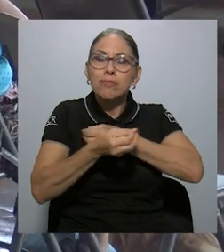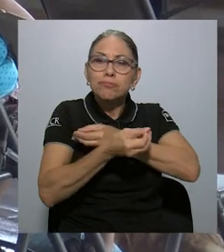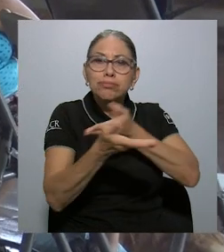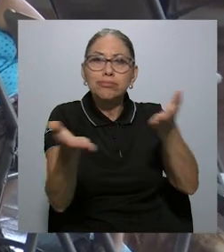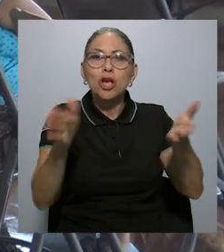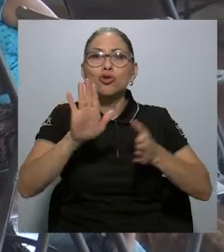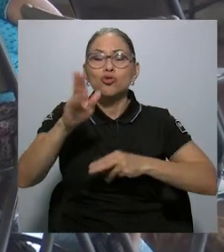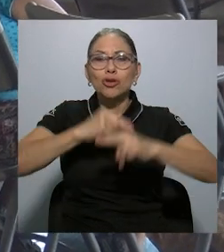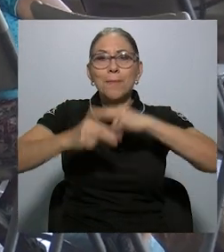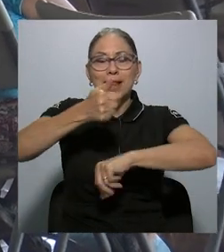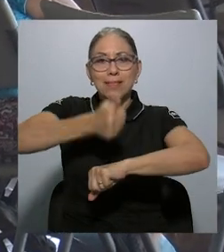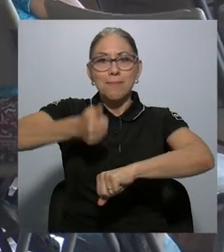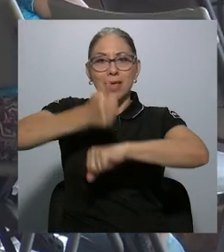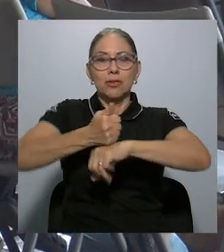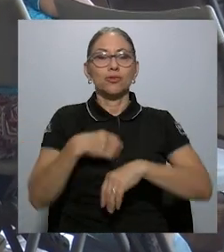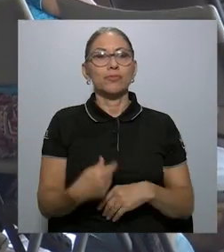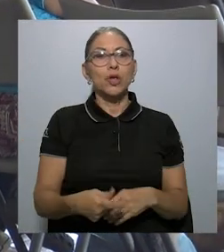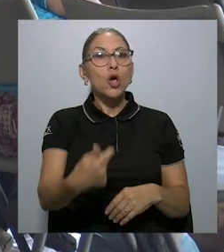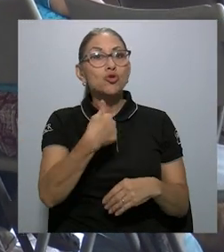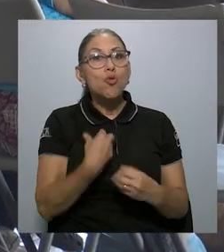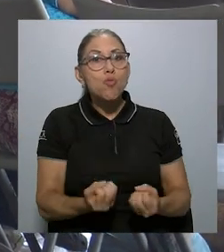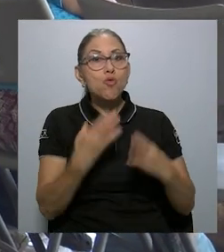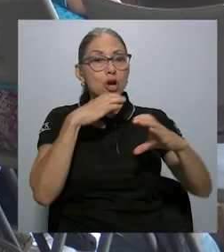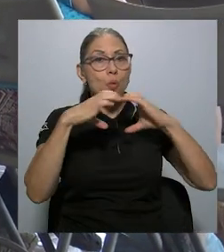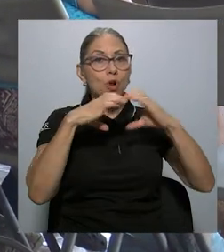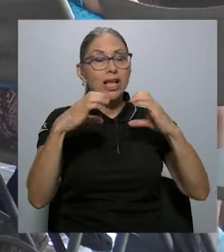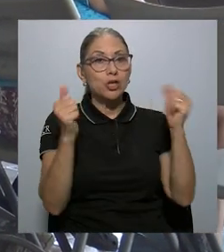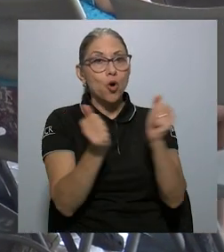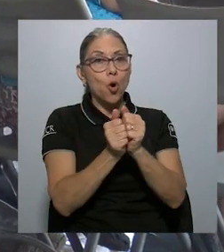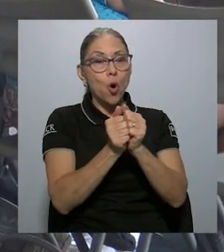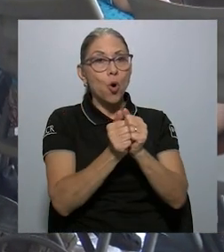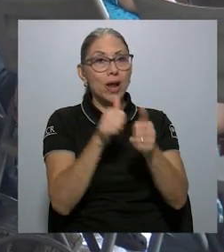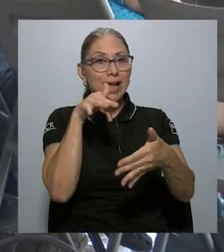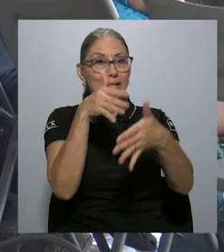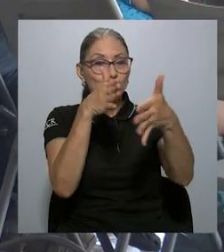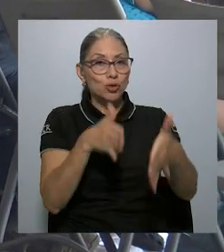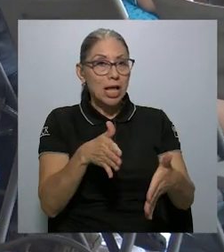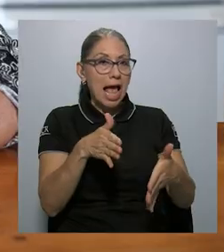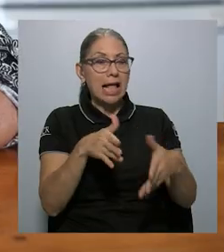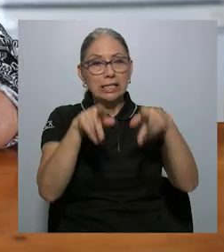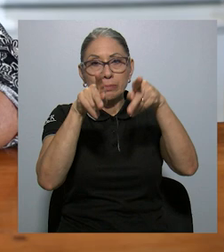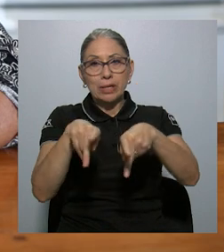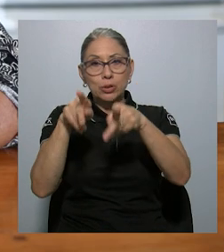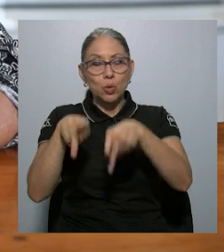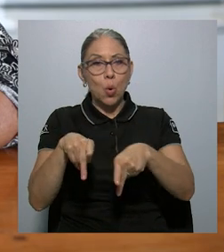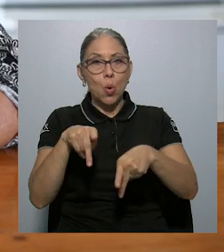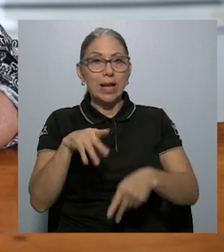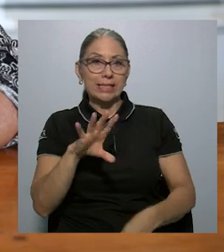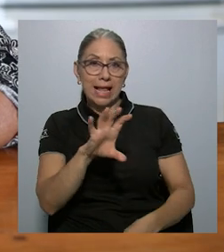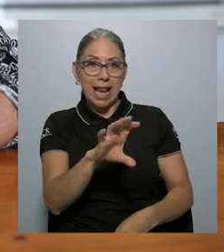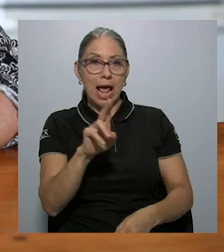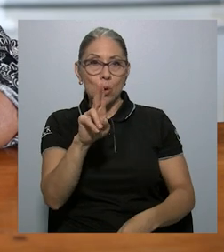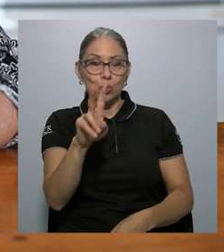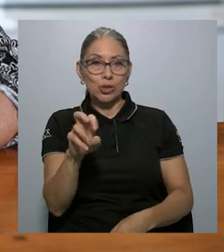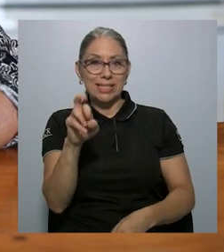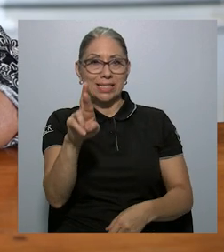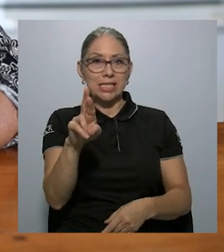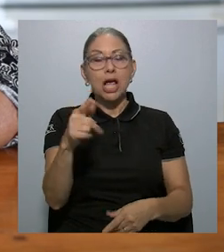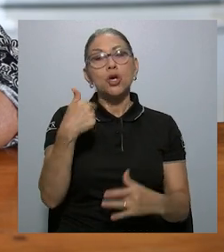emprendimientos. Yo he tenido mucha comunicación con los muchachos de la U y he tenido